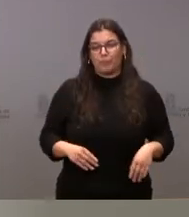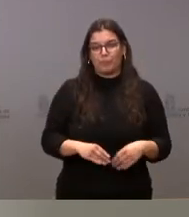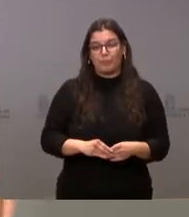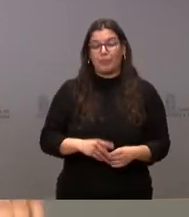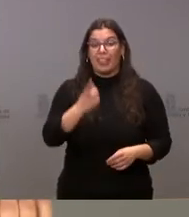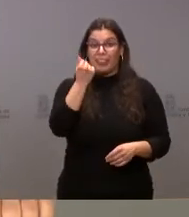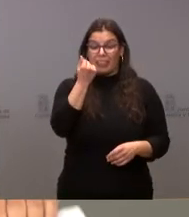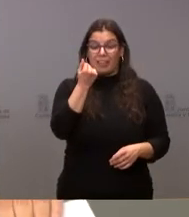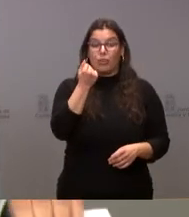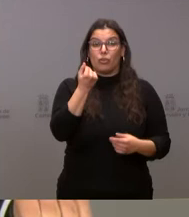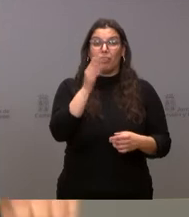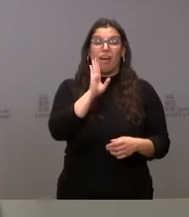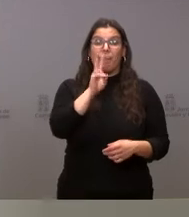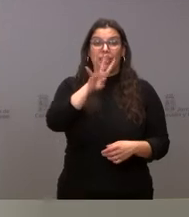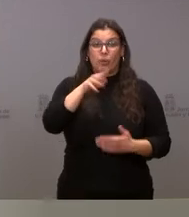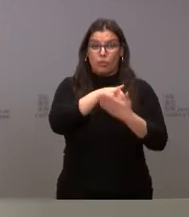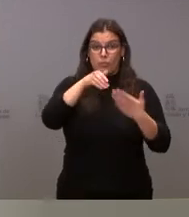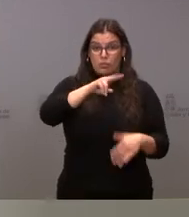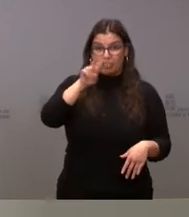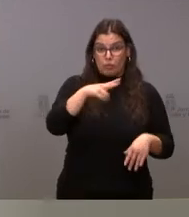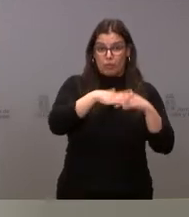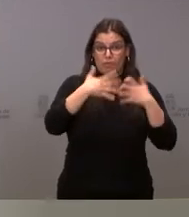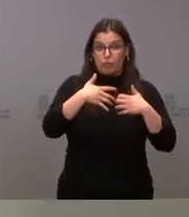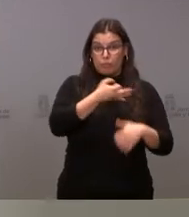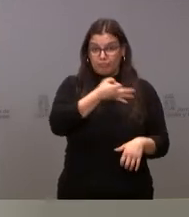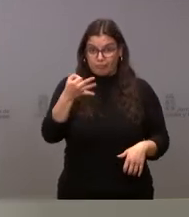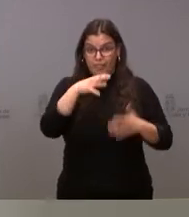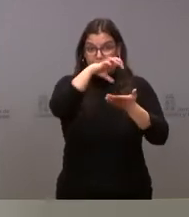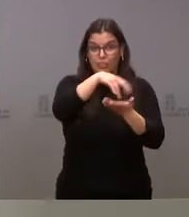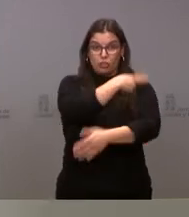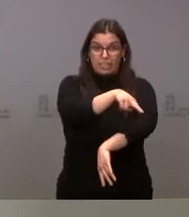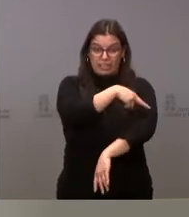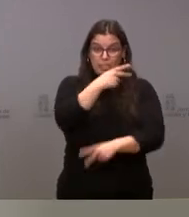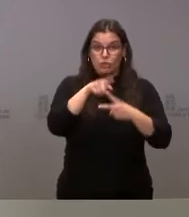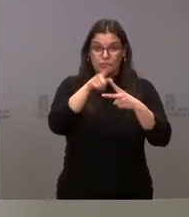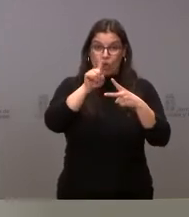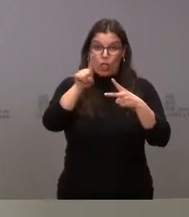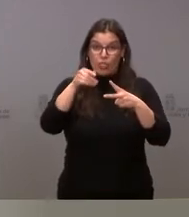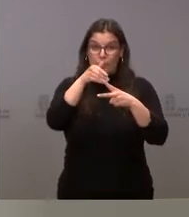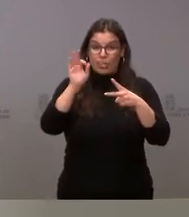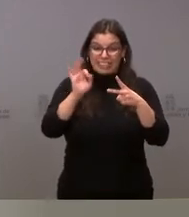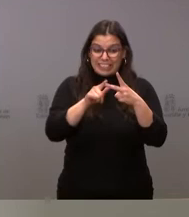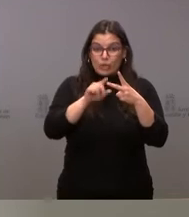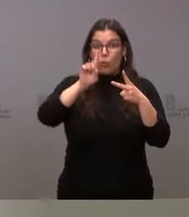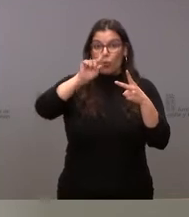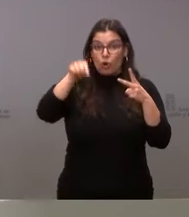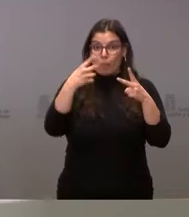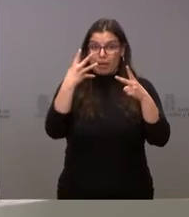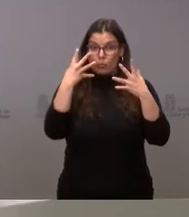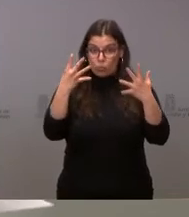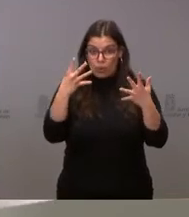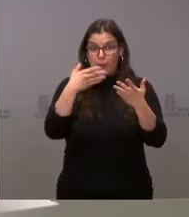cifra también de 24 millones de euros para el correcto funcionamiento de los centros sanitarios, es destacable 1,9 millones de euros